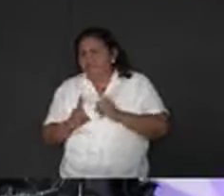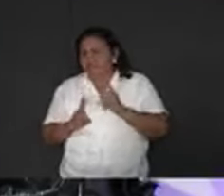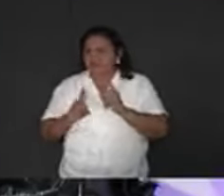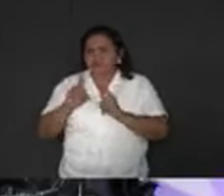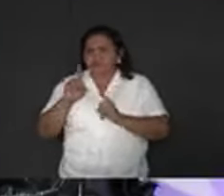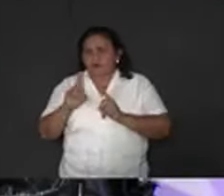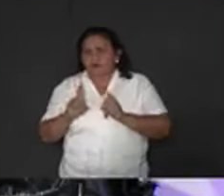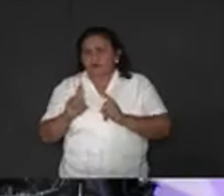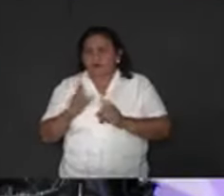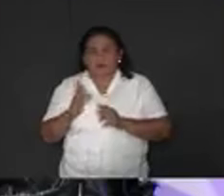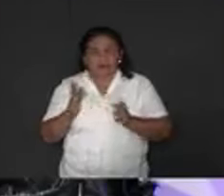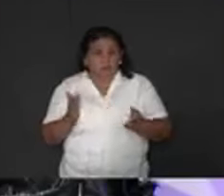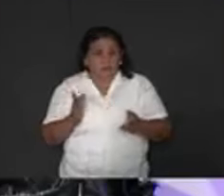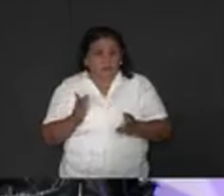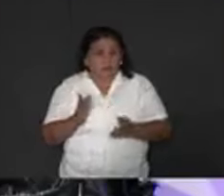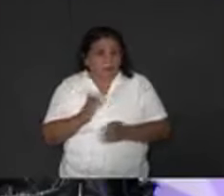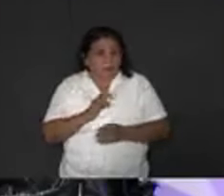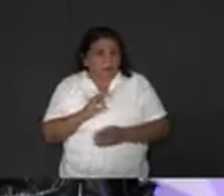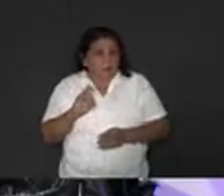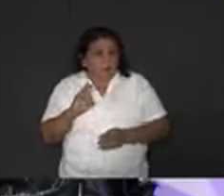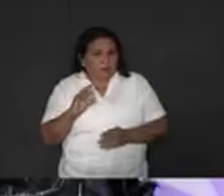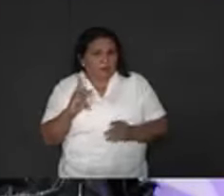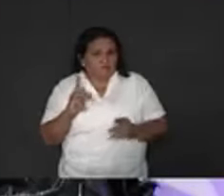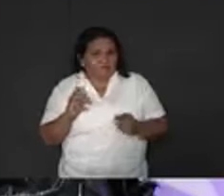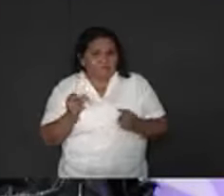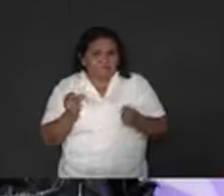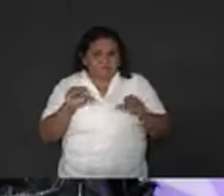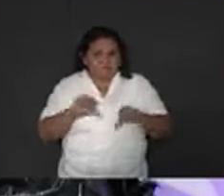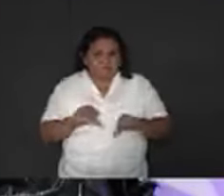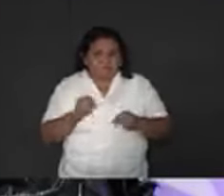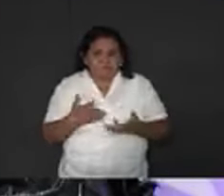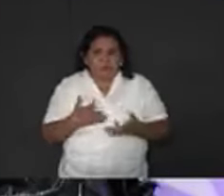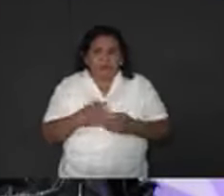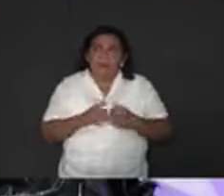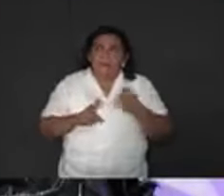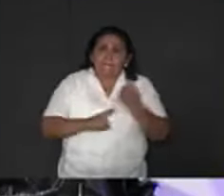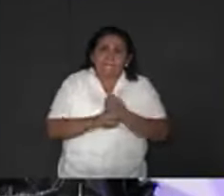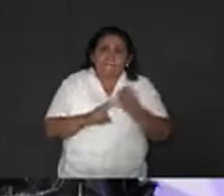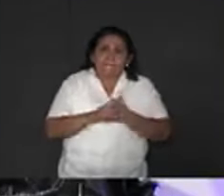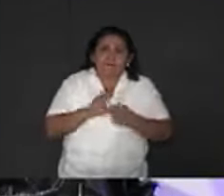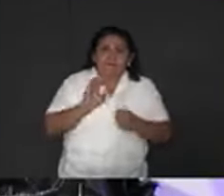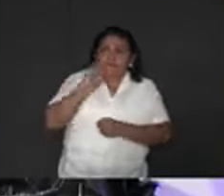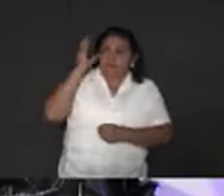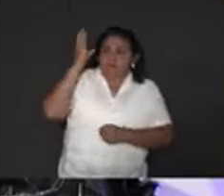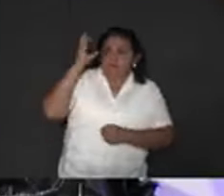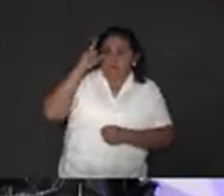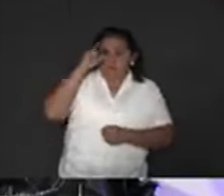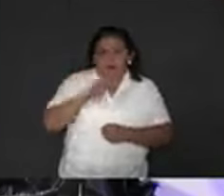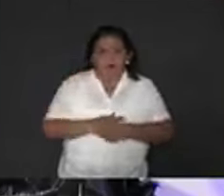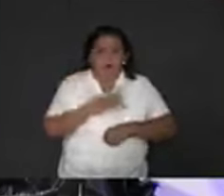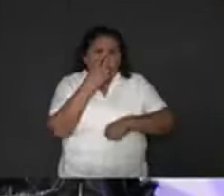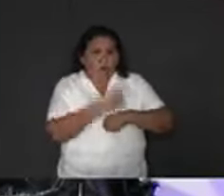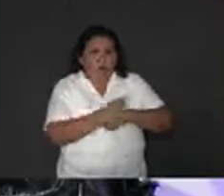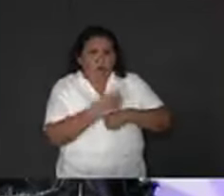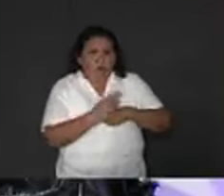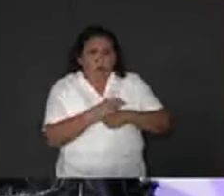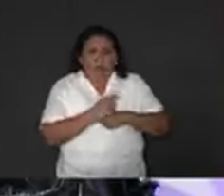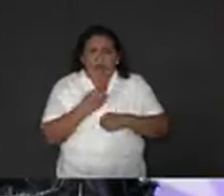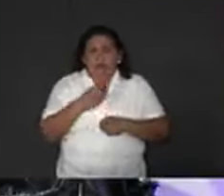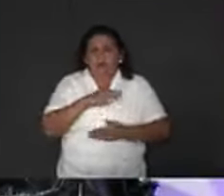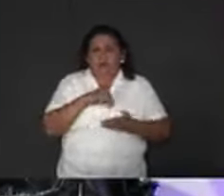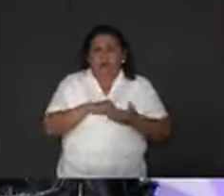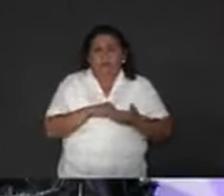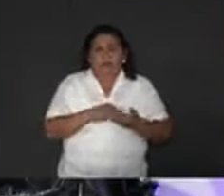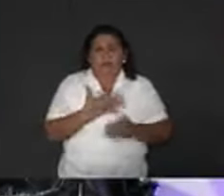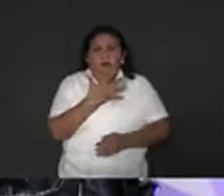este momento y se pueden perder. Con el problema de las luminarias, causaron un daño patrimonial a Mérida por más